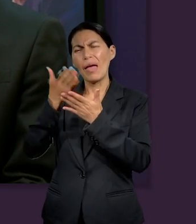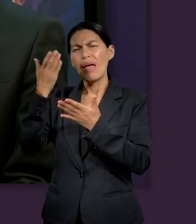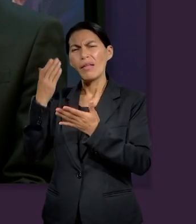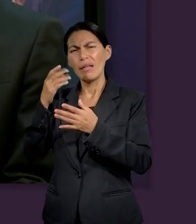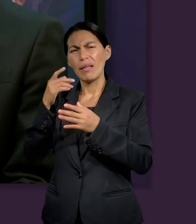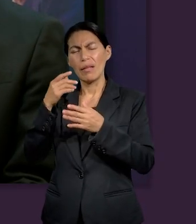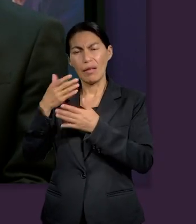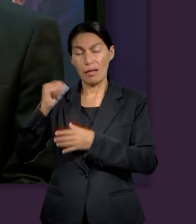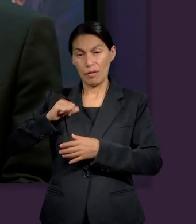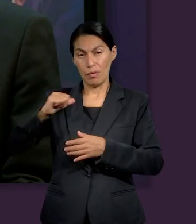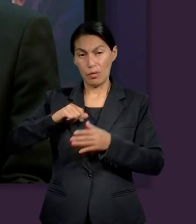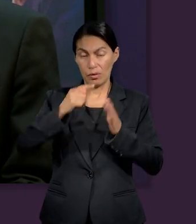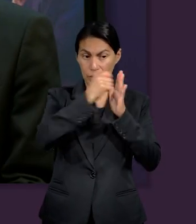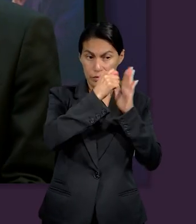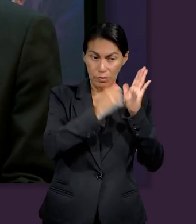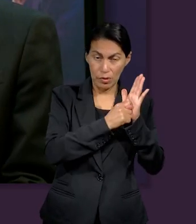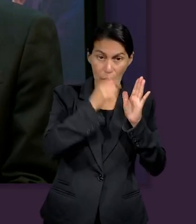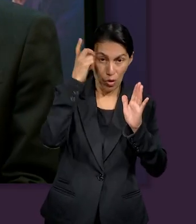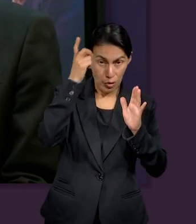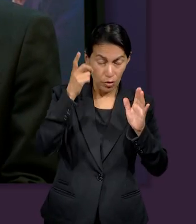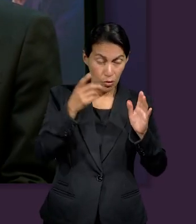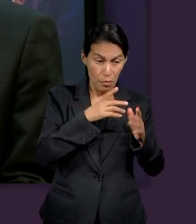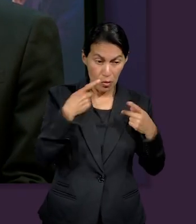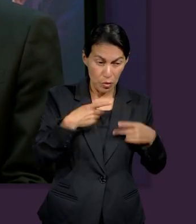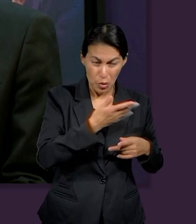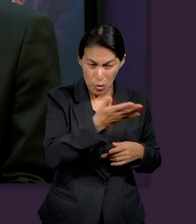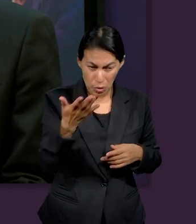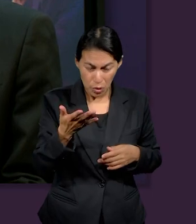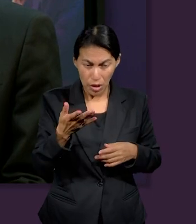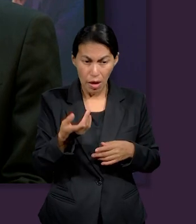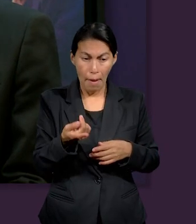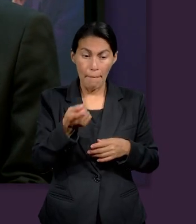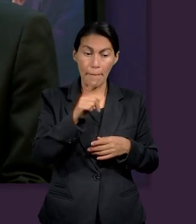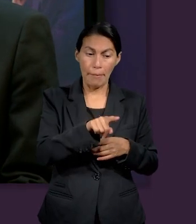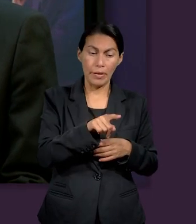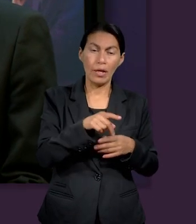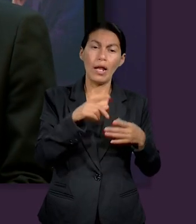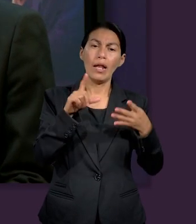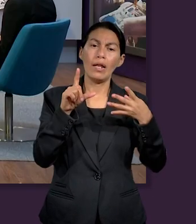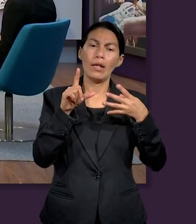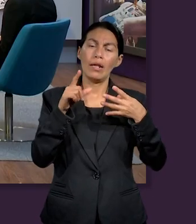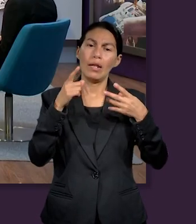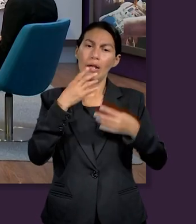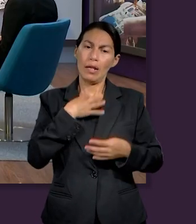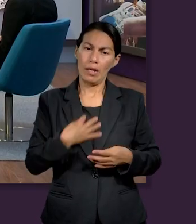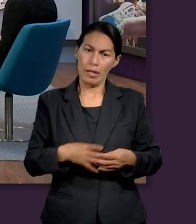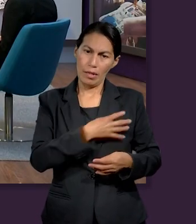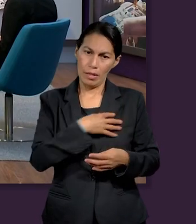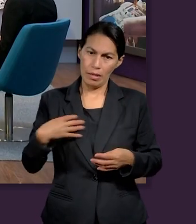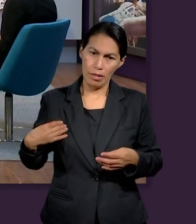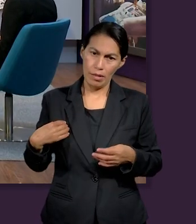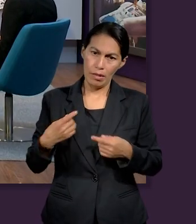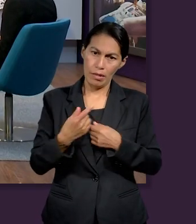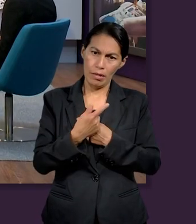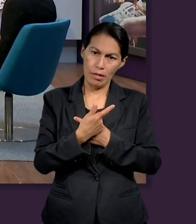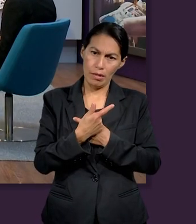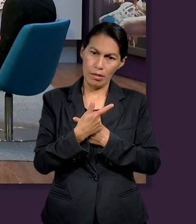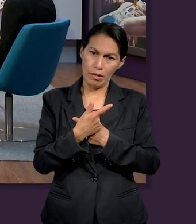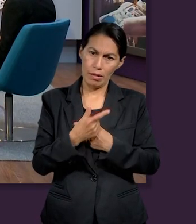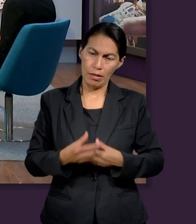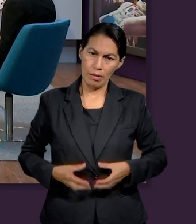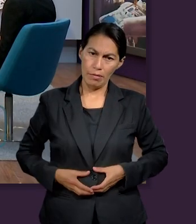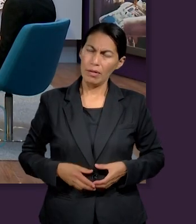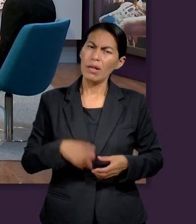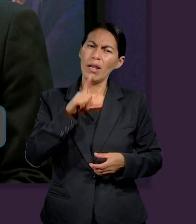muy interesante donde Dios a su pueblo le da instrucciones en Levítico 23, 22, que dice de la siguiente manera, Cuando